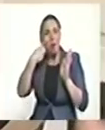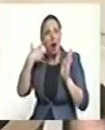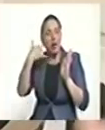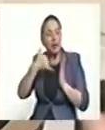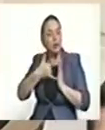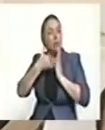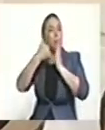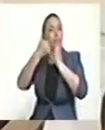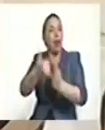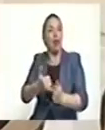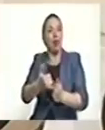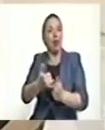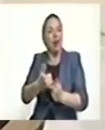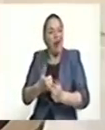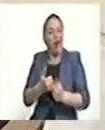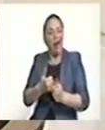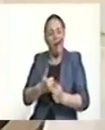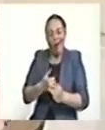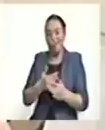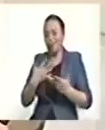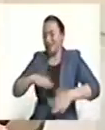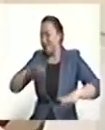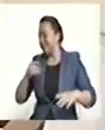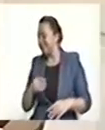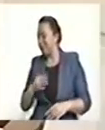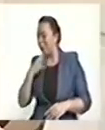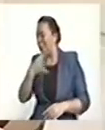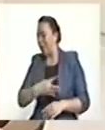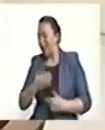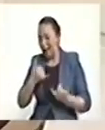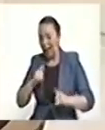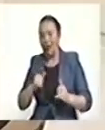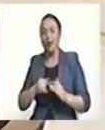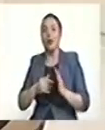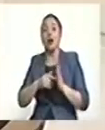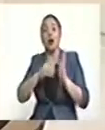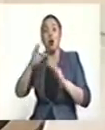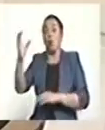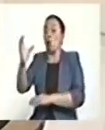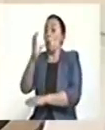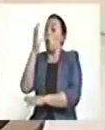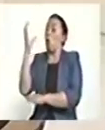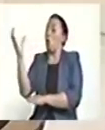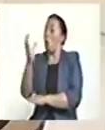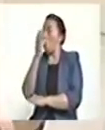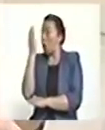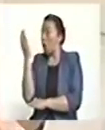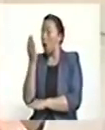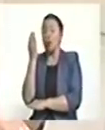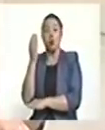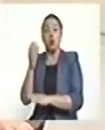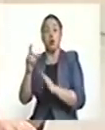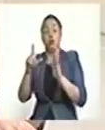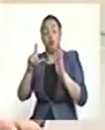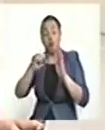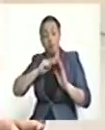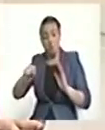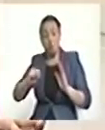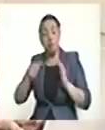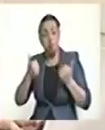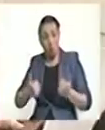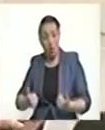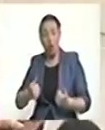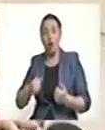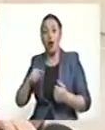llaman la rebelión. Está estableciendo que en Colombia la rebelión es un derecho legítimo a partir del cual se